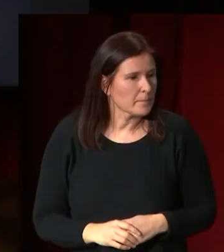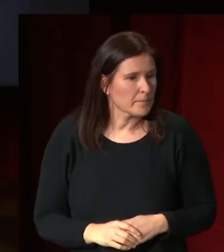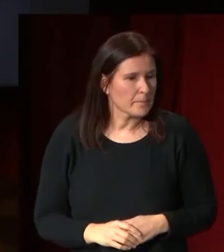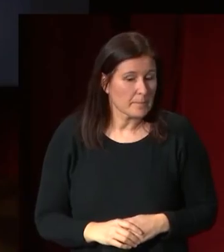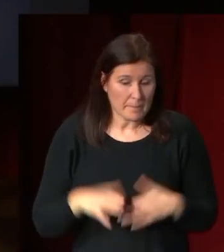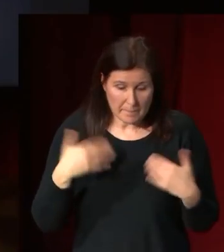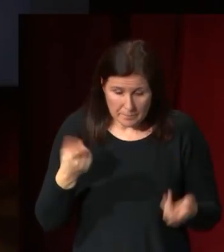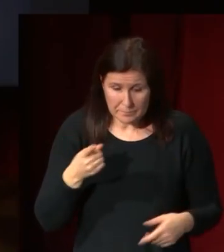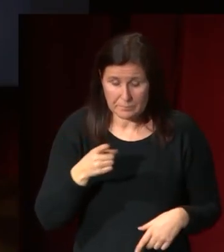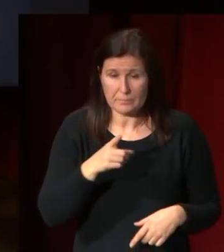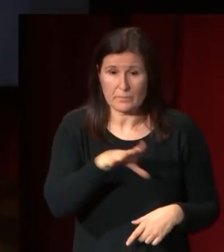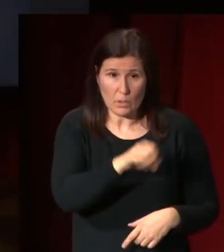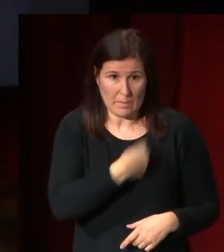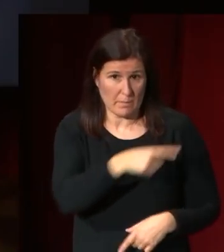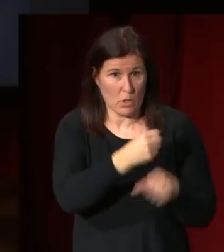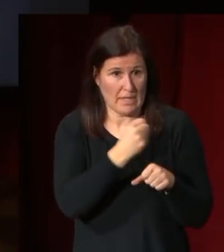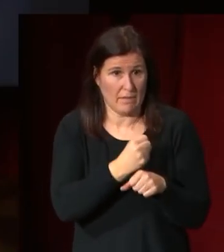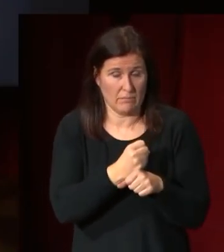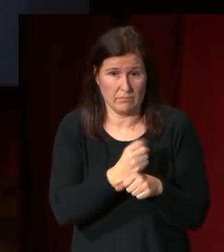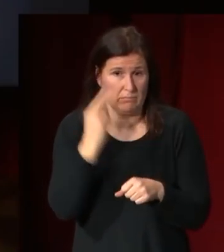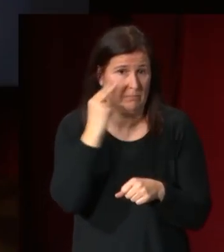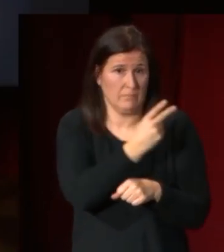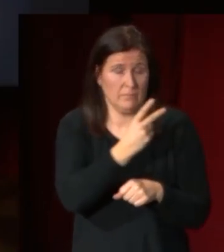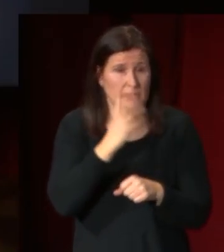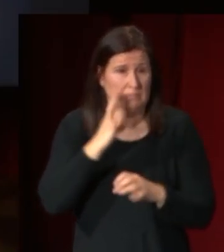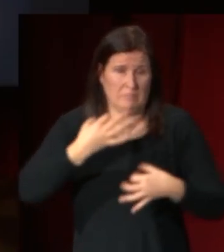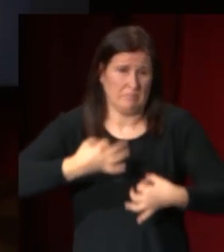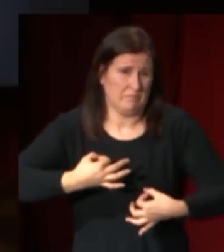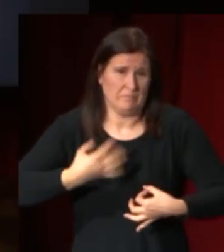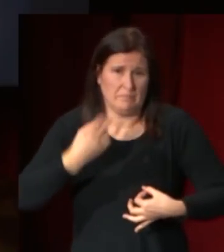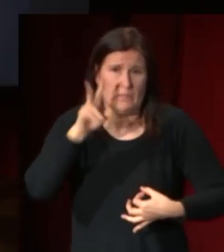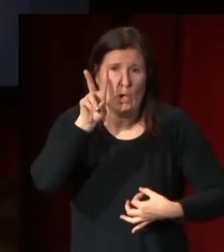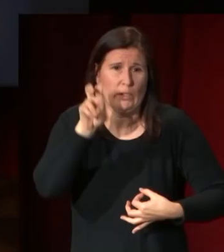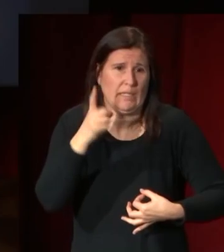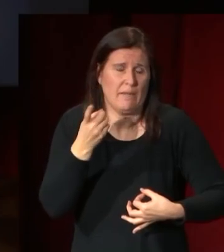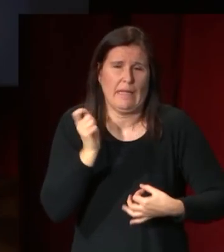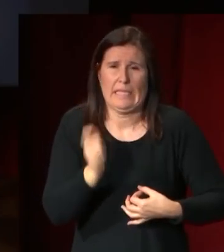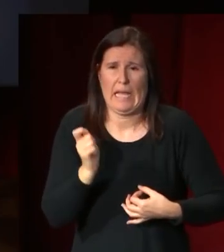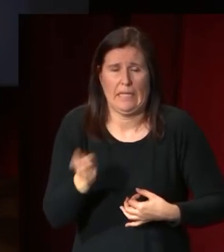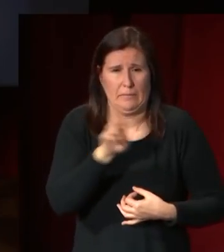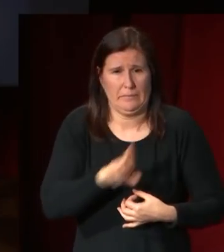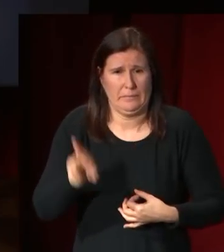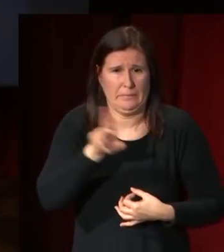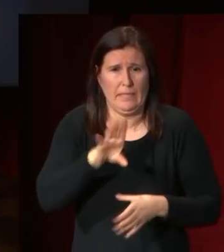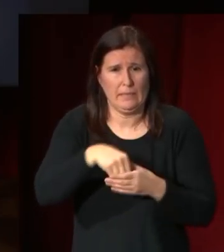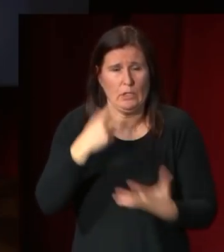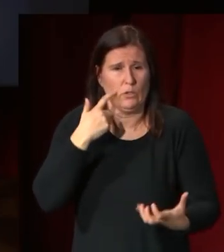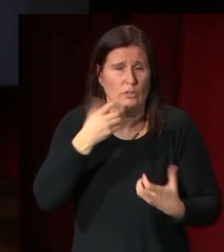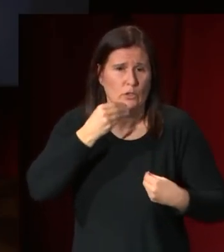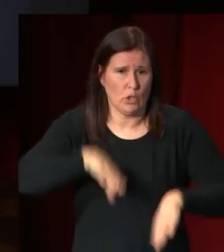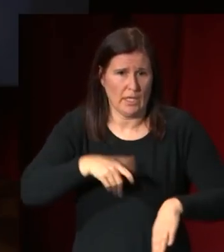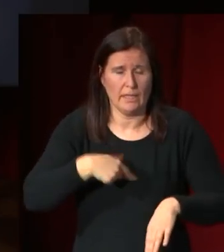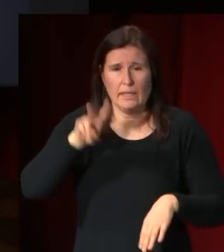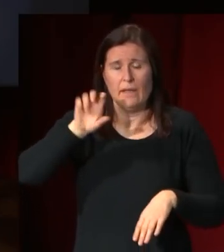le compra esta obra que como ven en realidad es un tema bueno relativamente recurrente en la historia del arte es la Venus